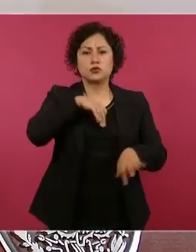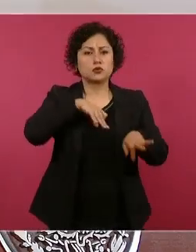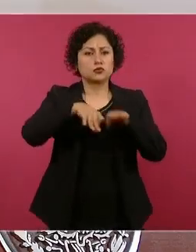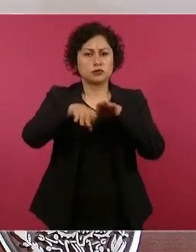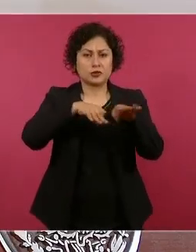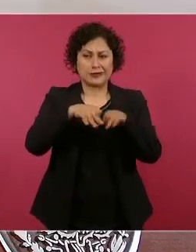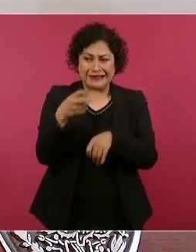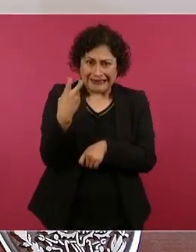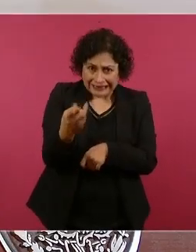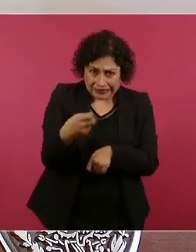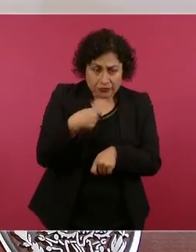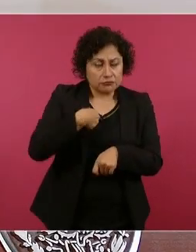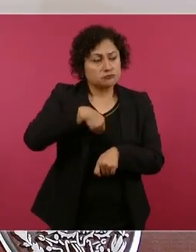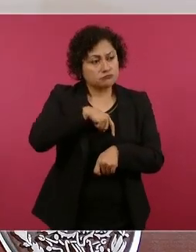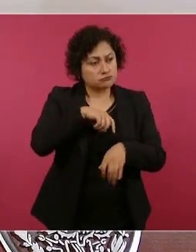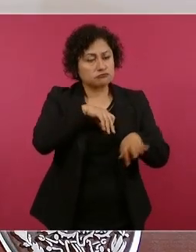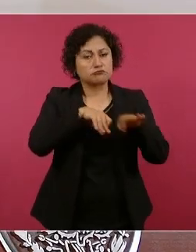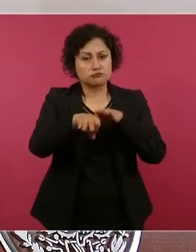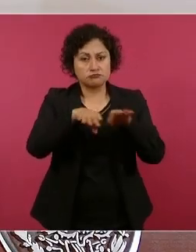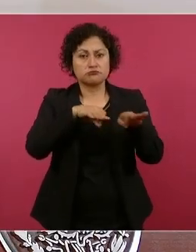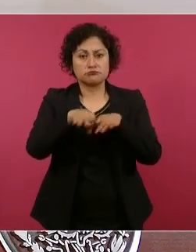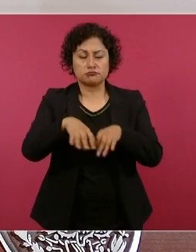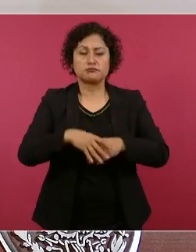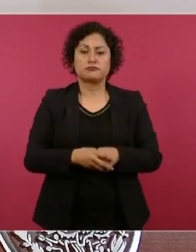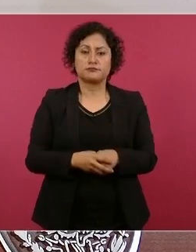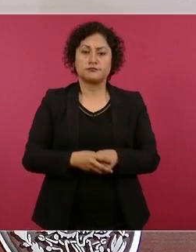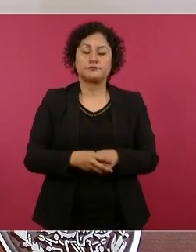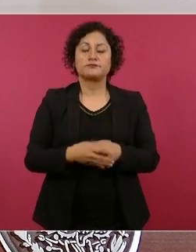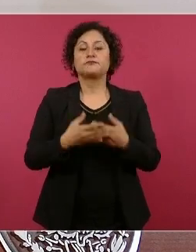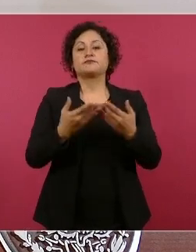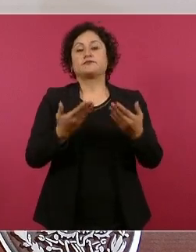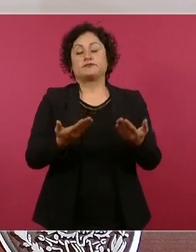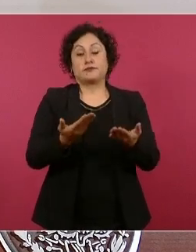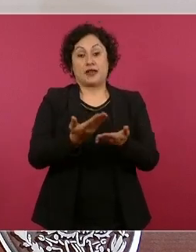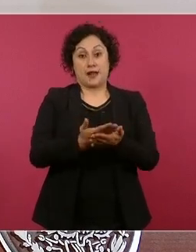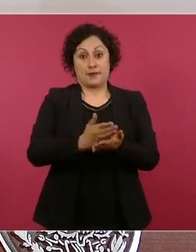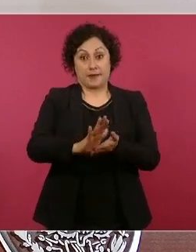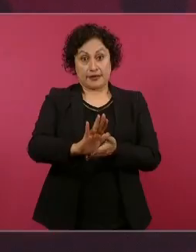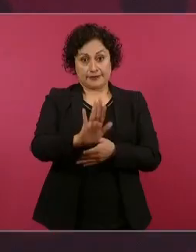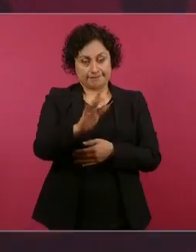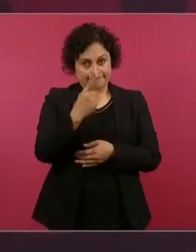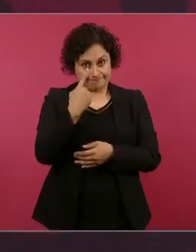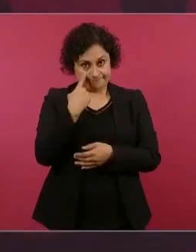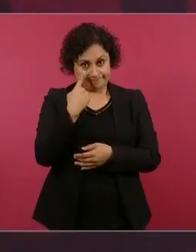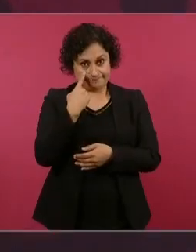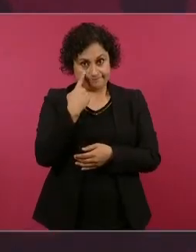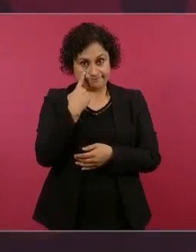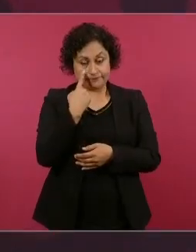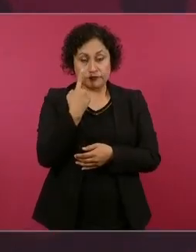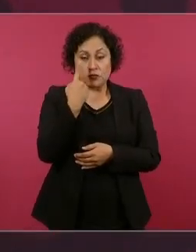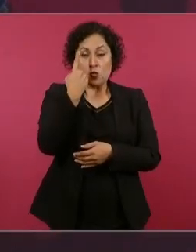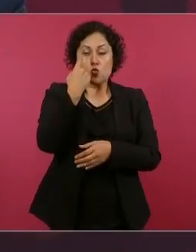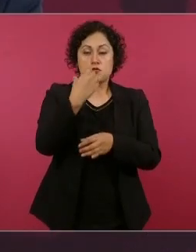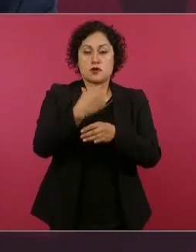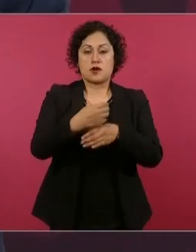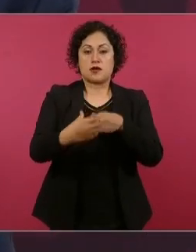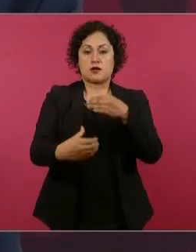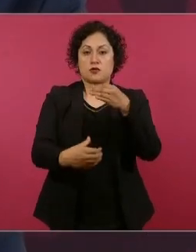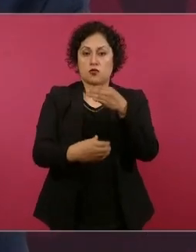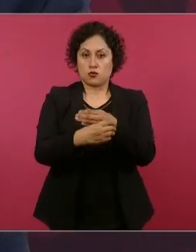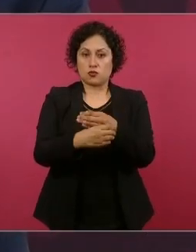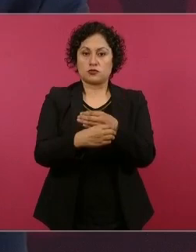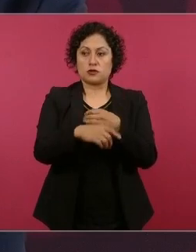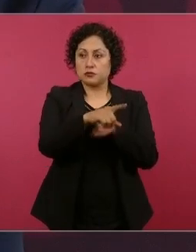Además hay algo que debe de saberse para que no estén